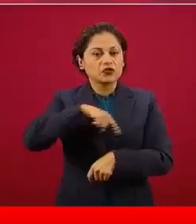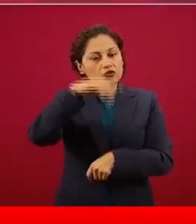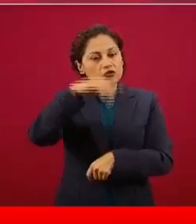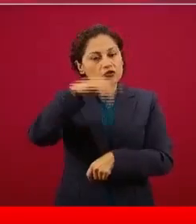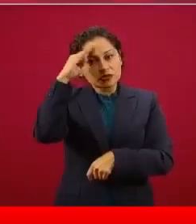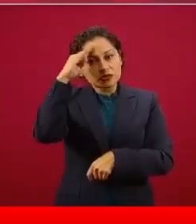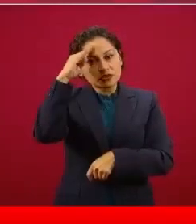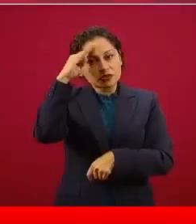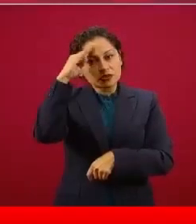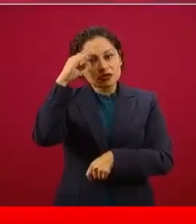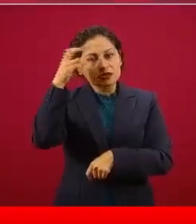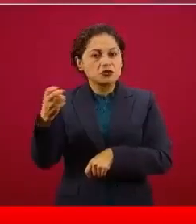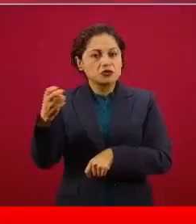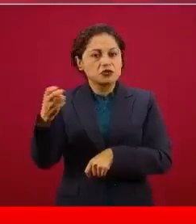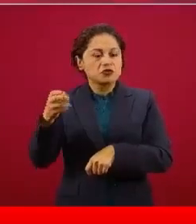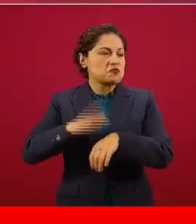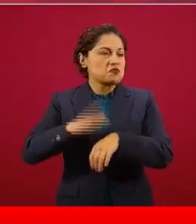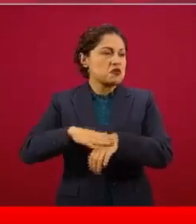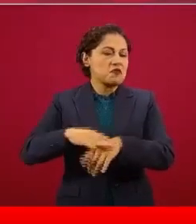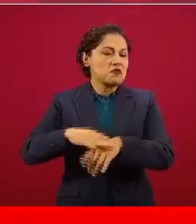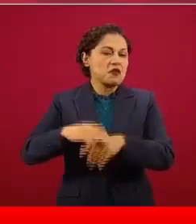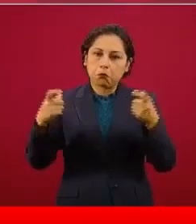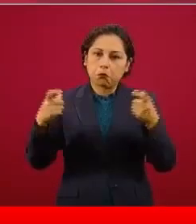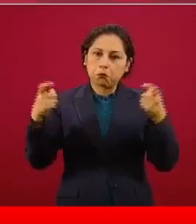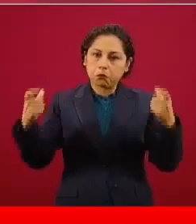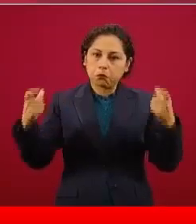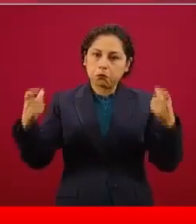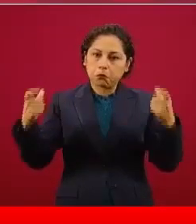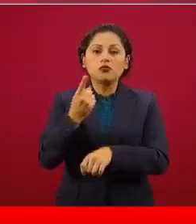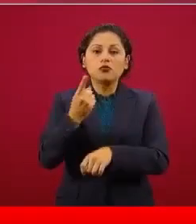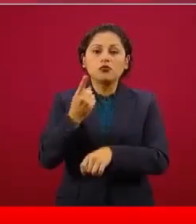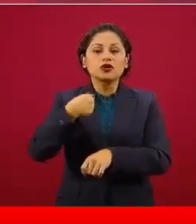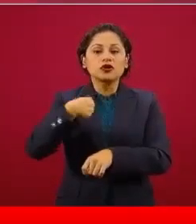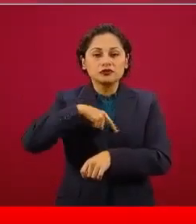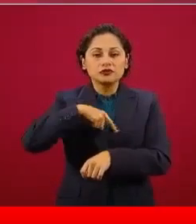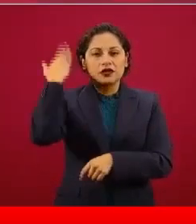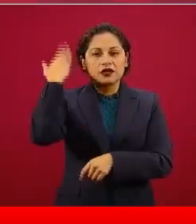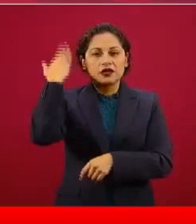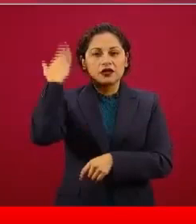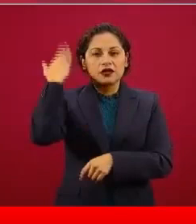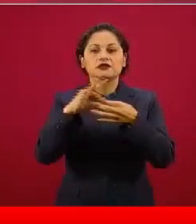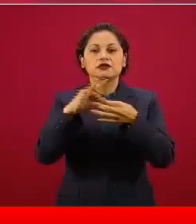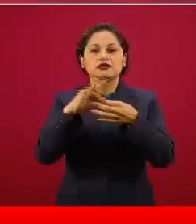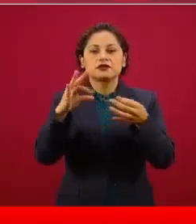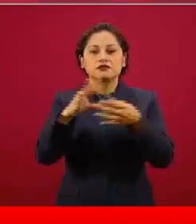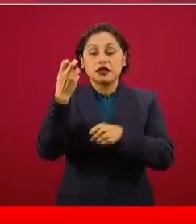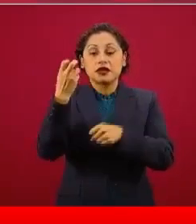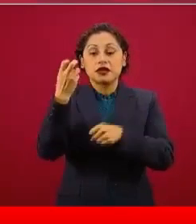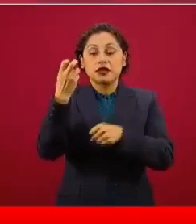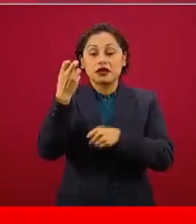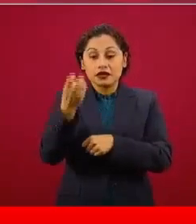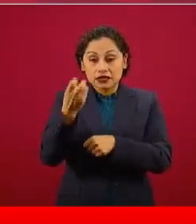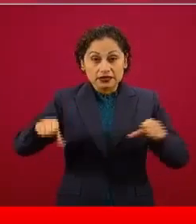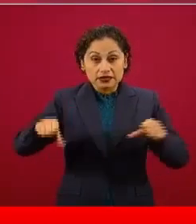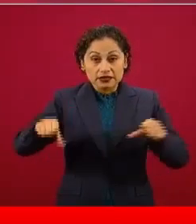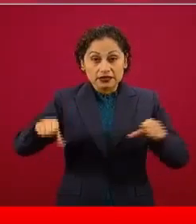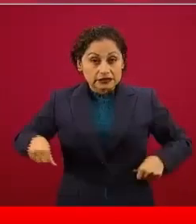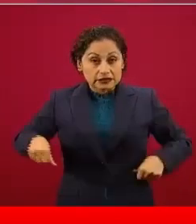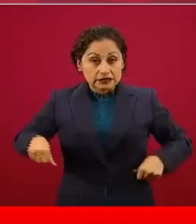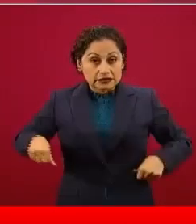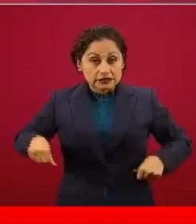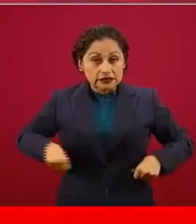exponencial. Como lo hemos mencionado, en muchos de estos casos son acciones que se